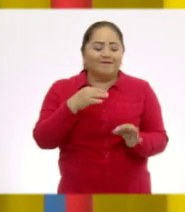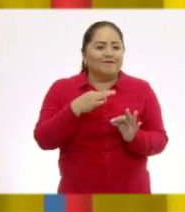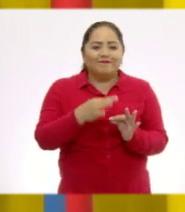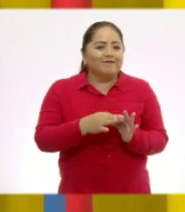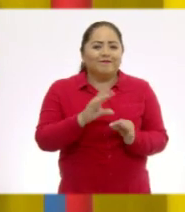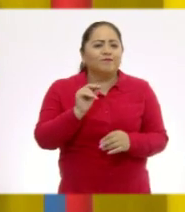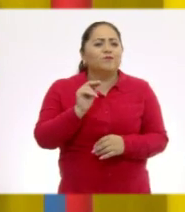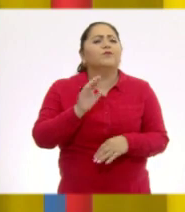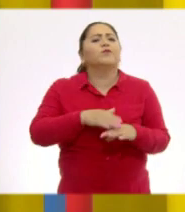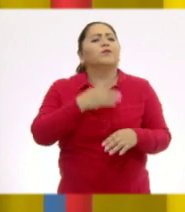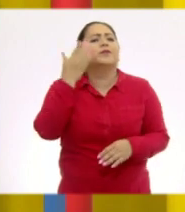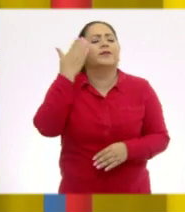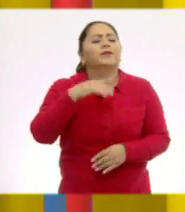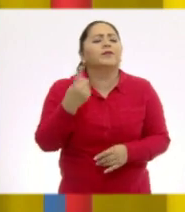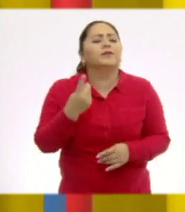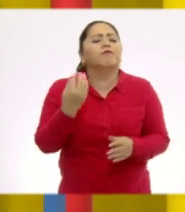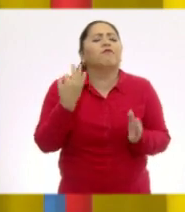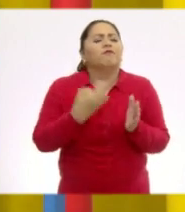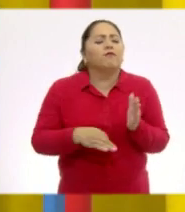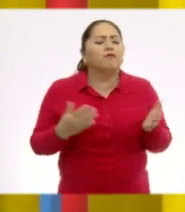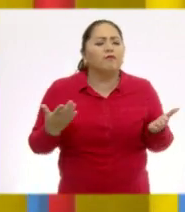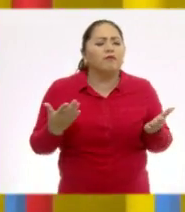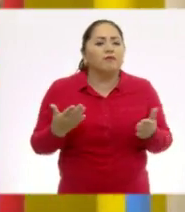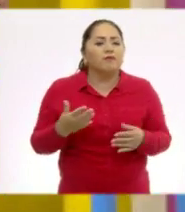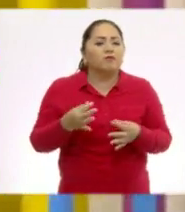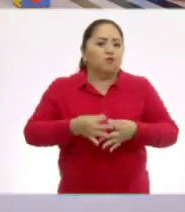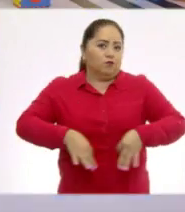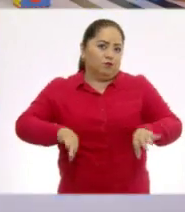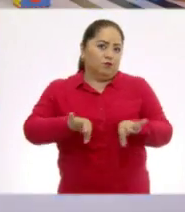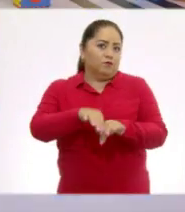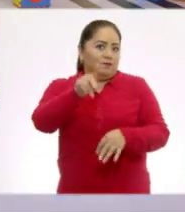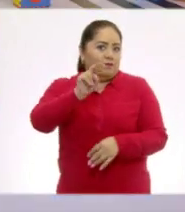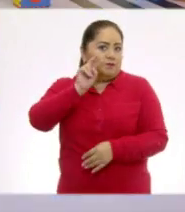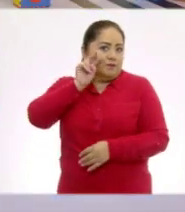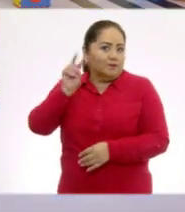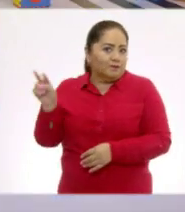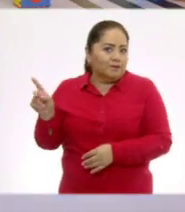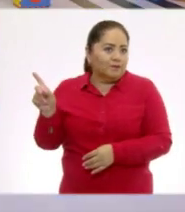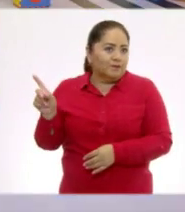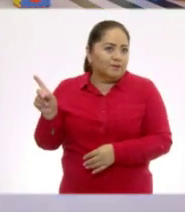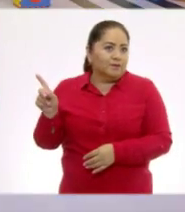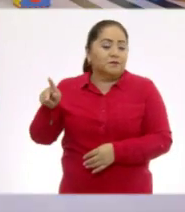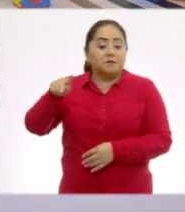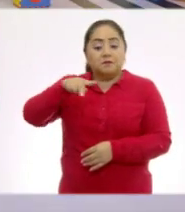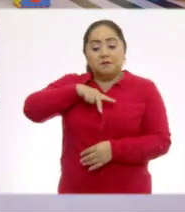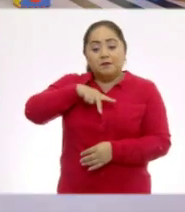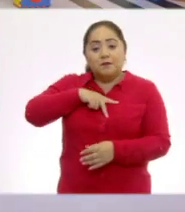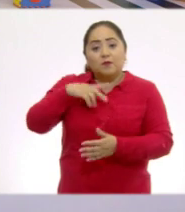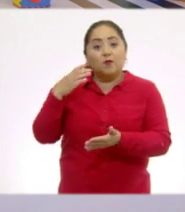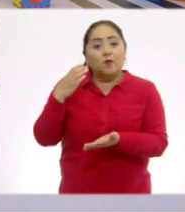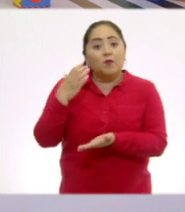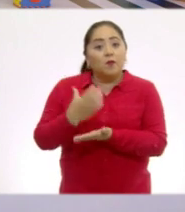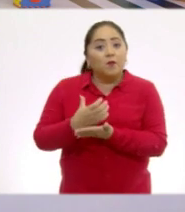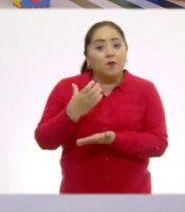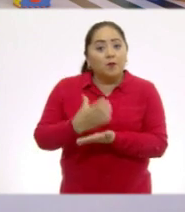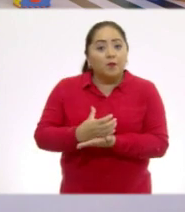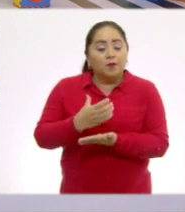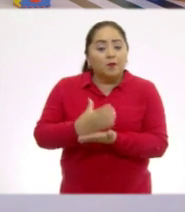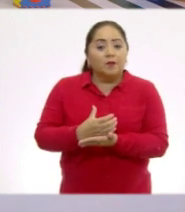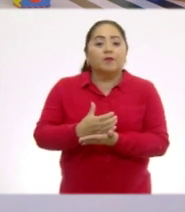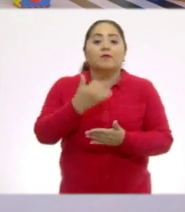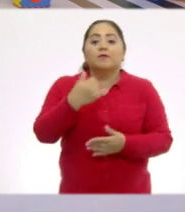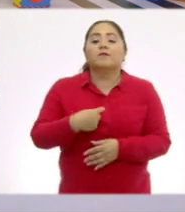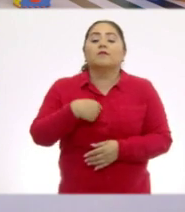saben por qué? Algo me falta y es muy importante. ¿Quieren ver? Es mi cuaderno y